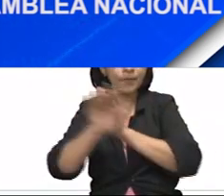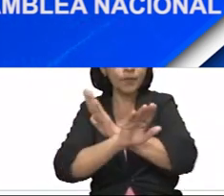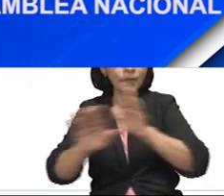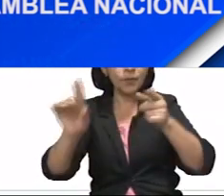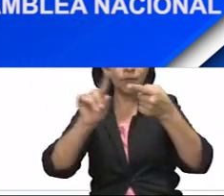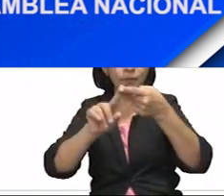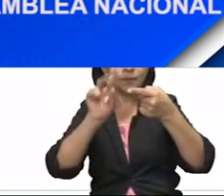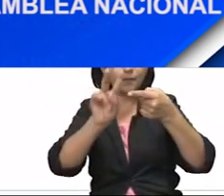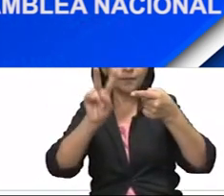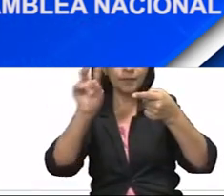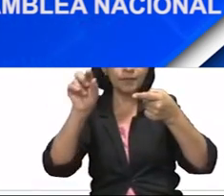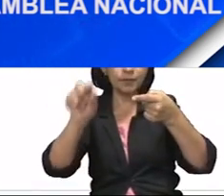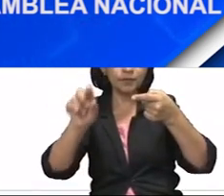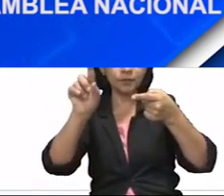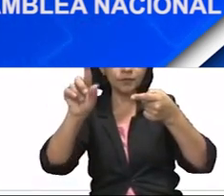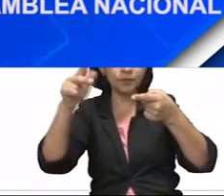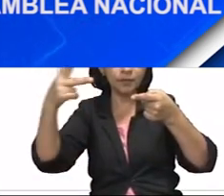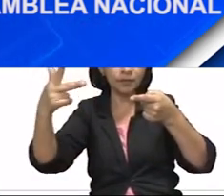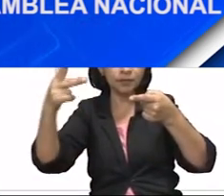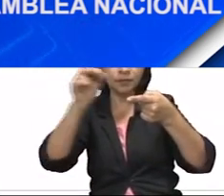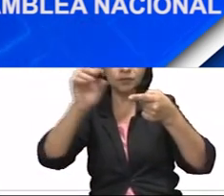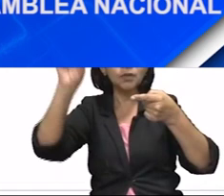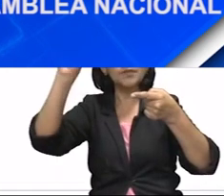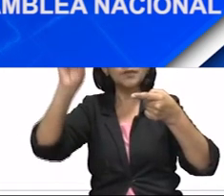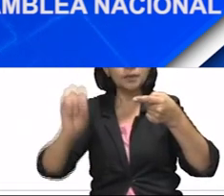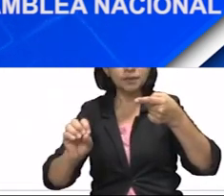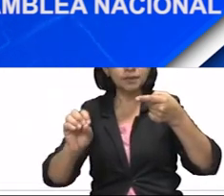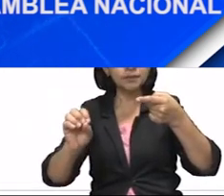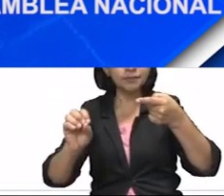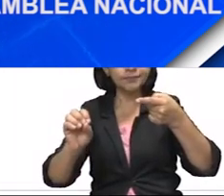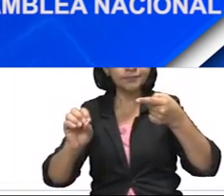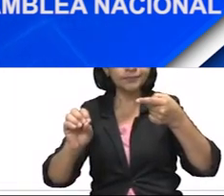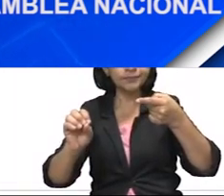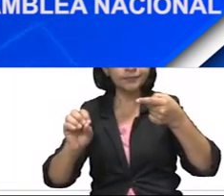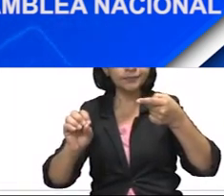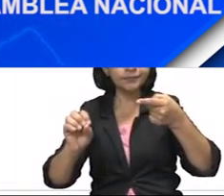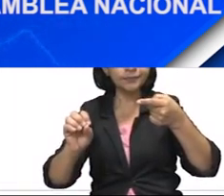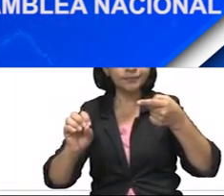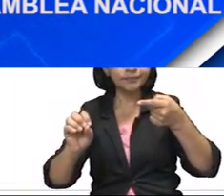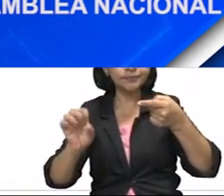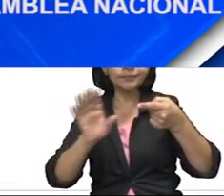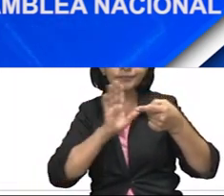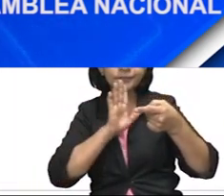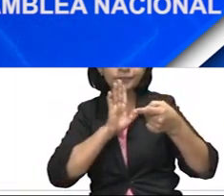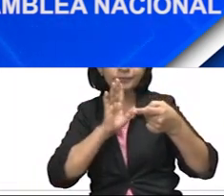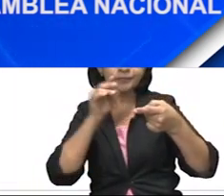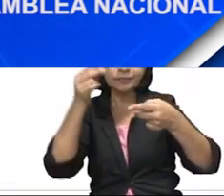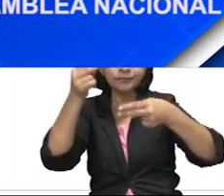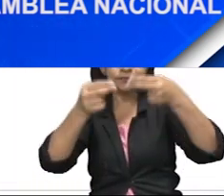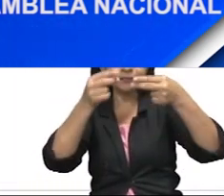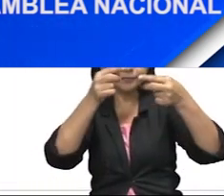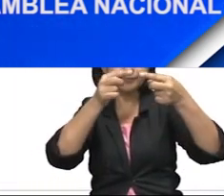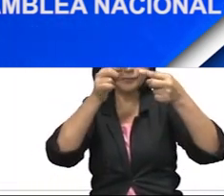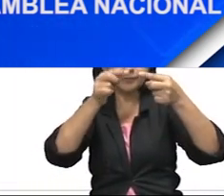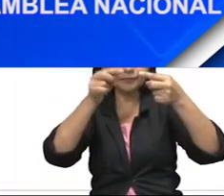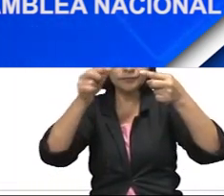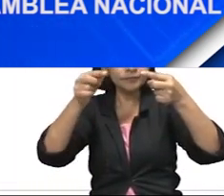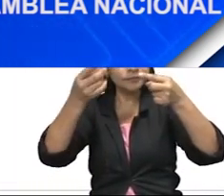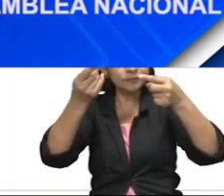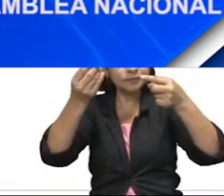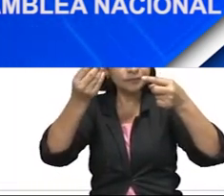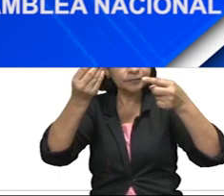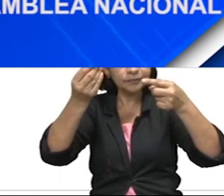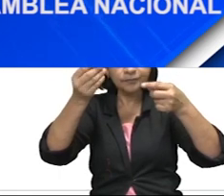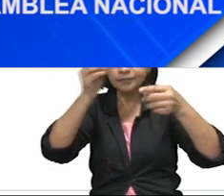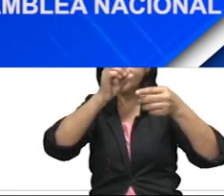con 22.18%. En lo que hace a los índices financieros,